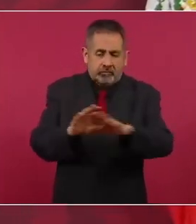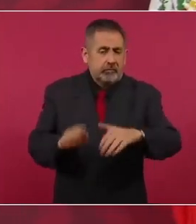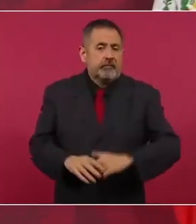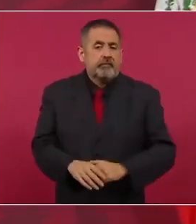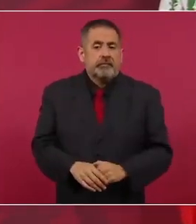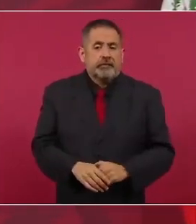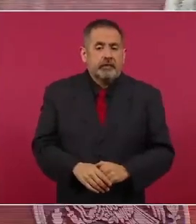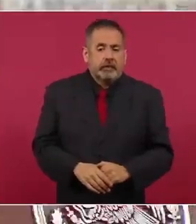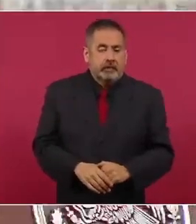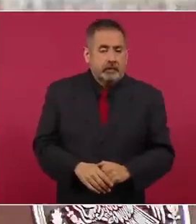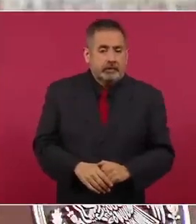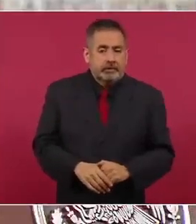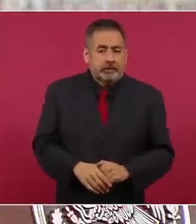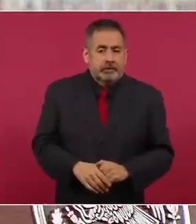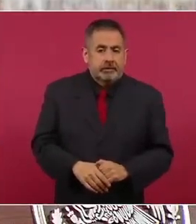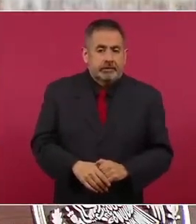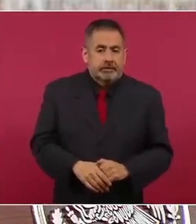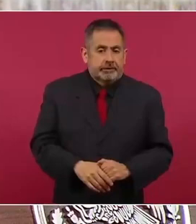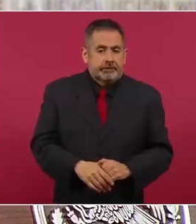no queremos